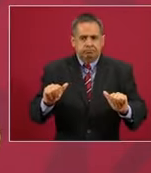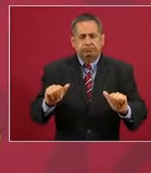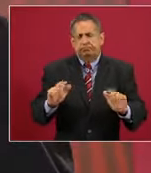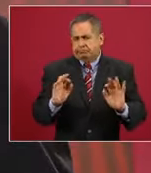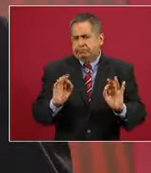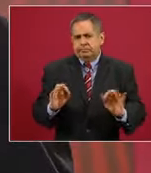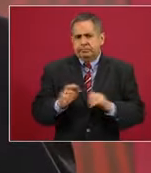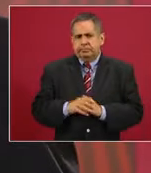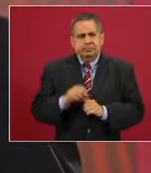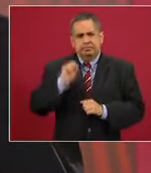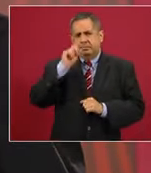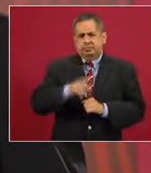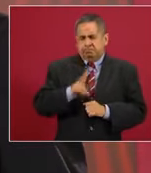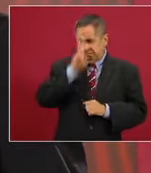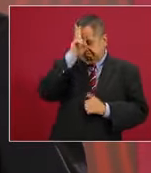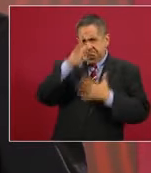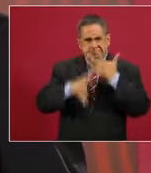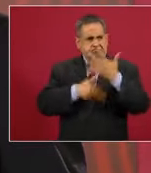sin violencia.